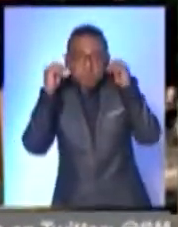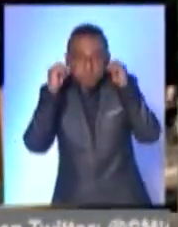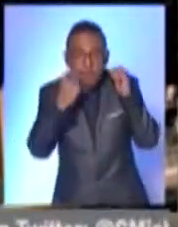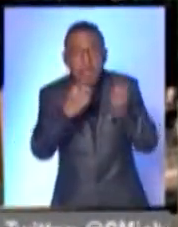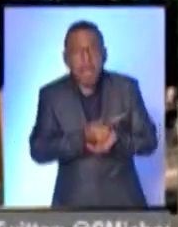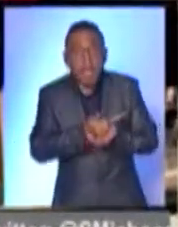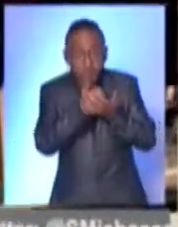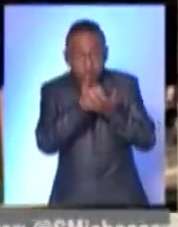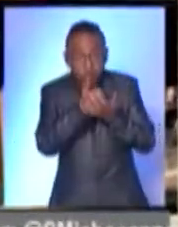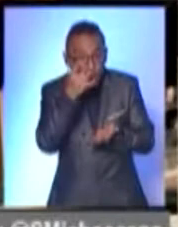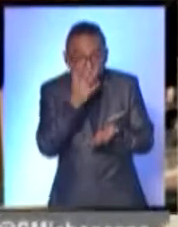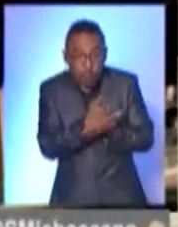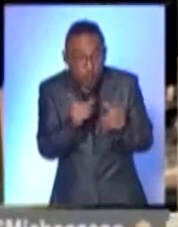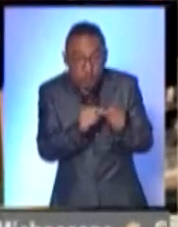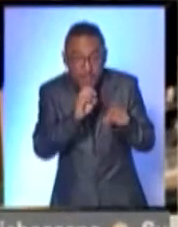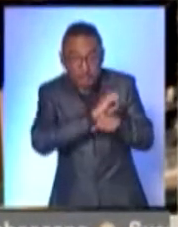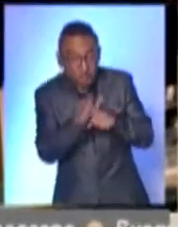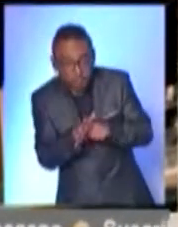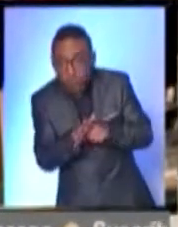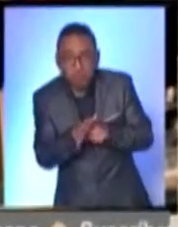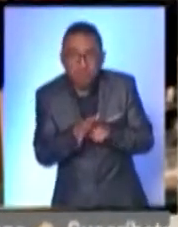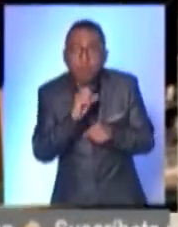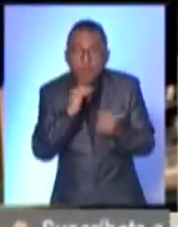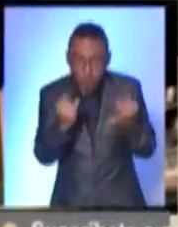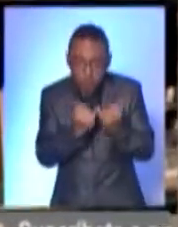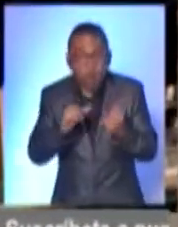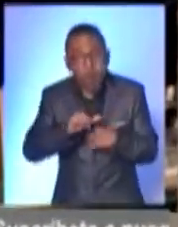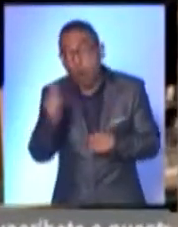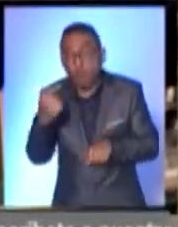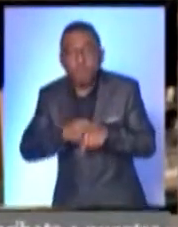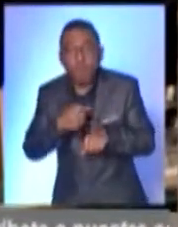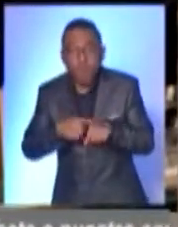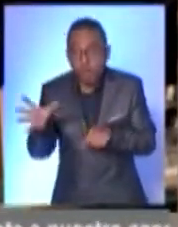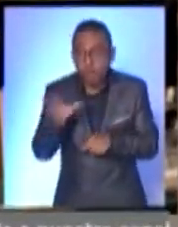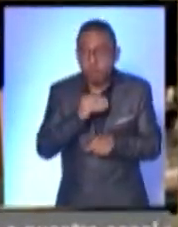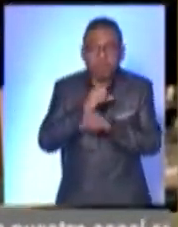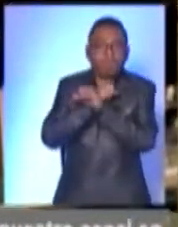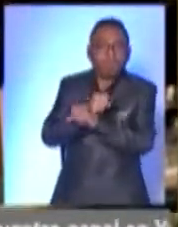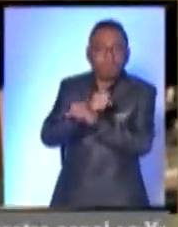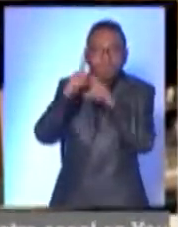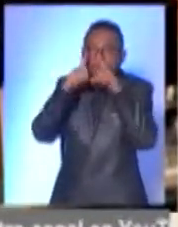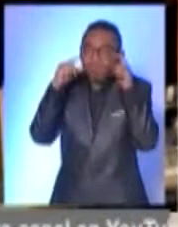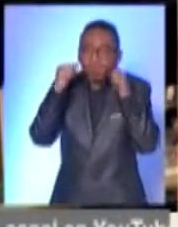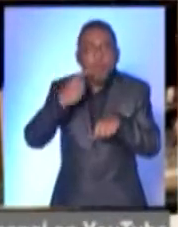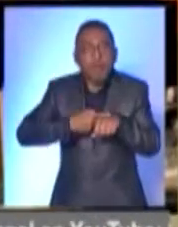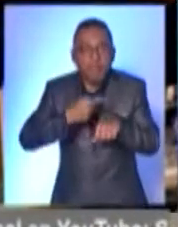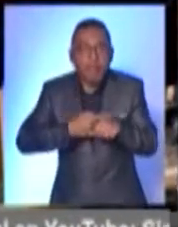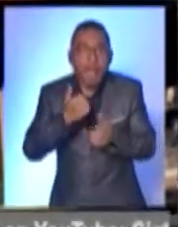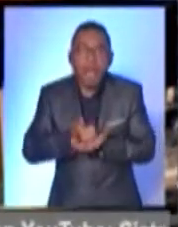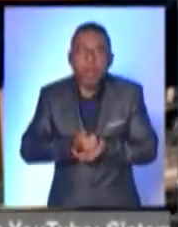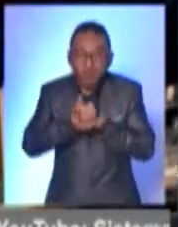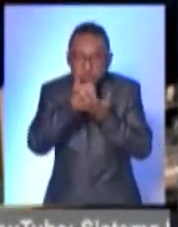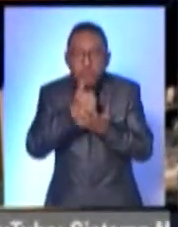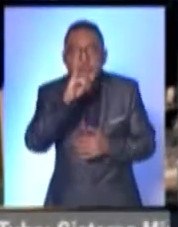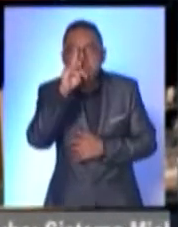protege exclusivamente del COVID, también nos protege de otro tipo de enfermedades de transmisión respiratoria, como la gripe, la alpruenza,